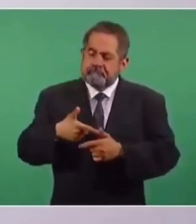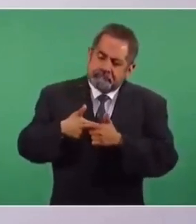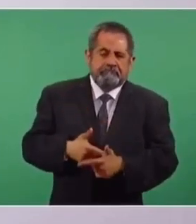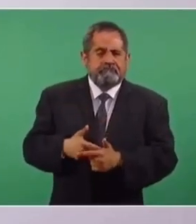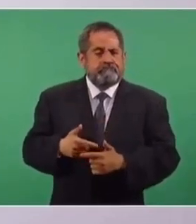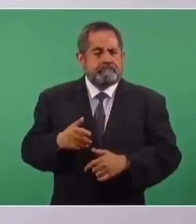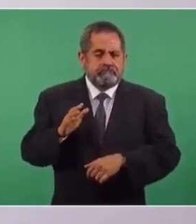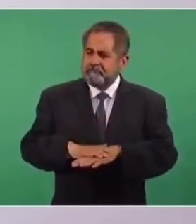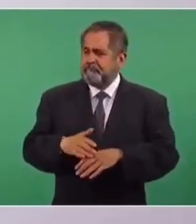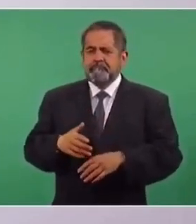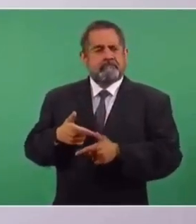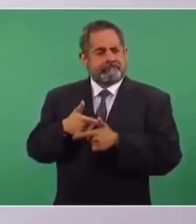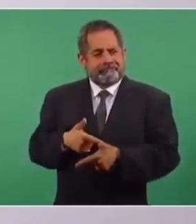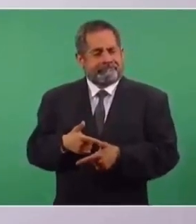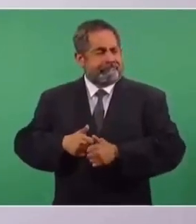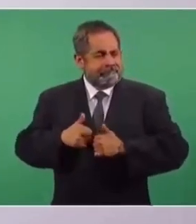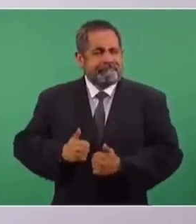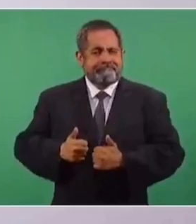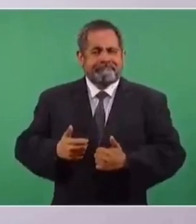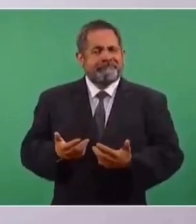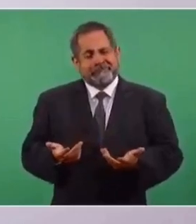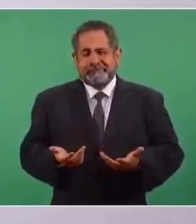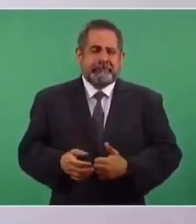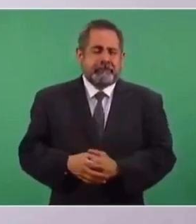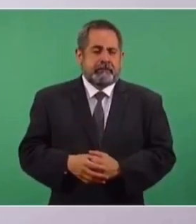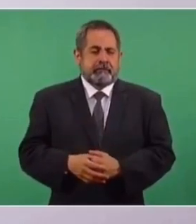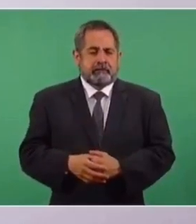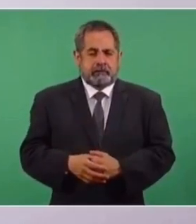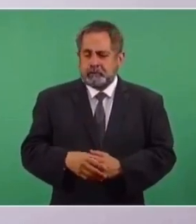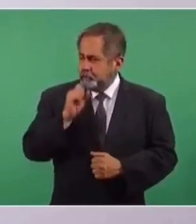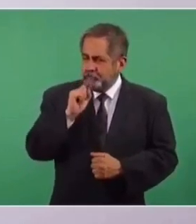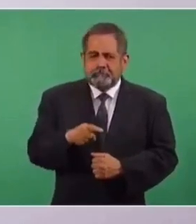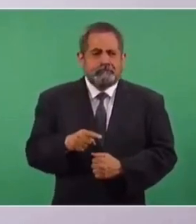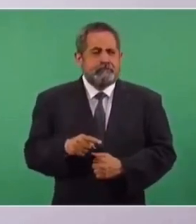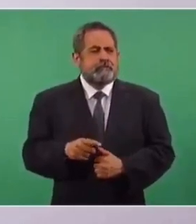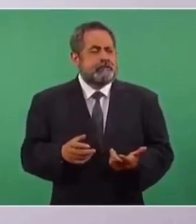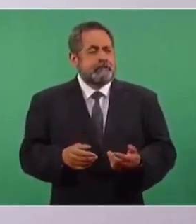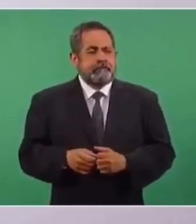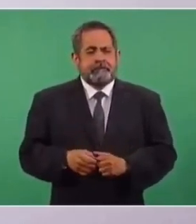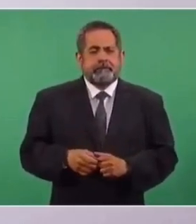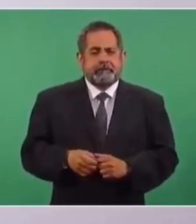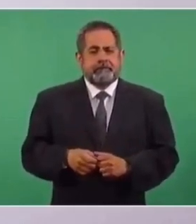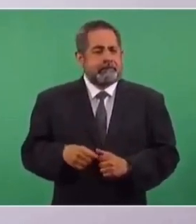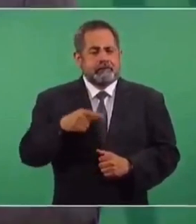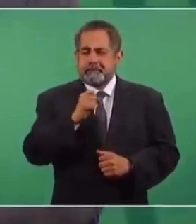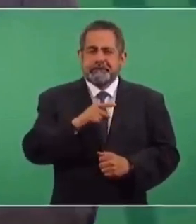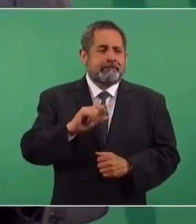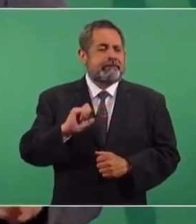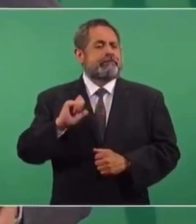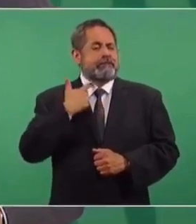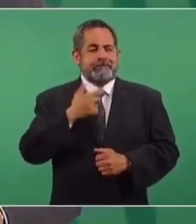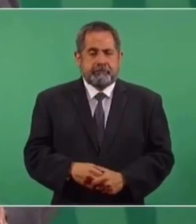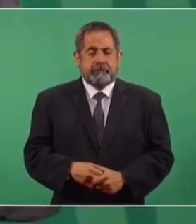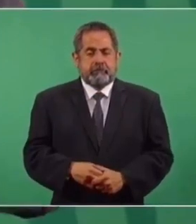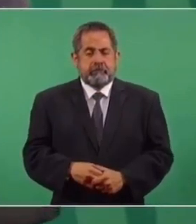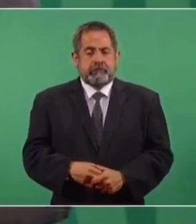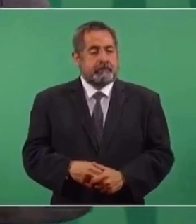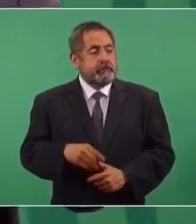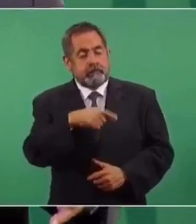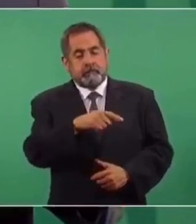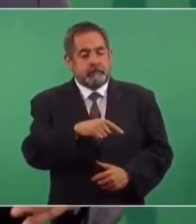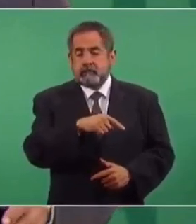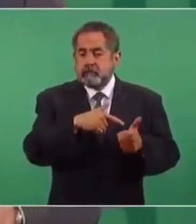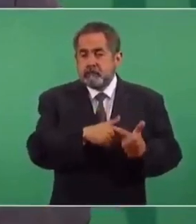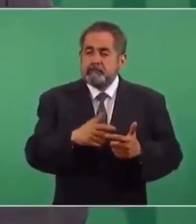fuerza mantener la misma república simulada para